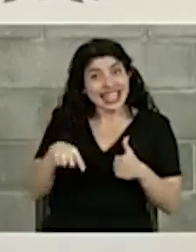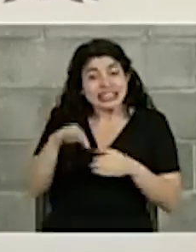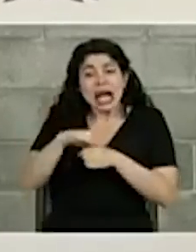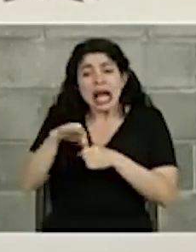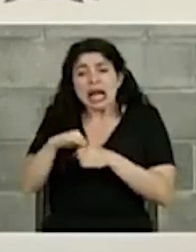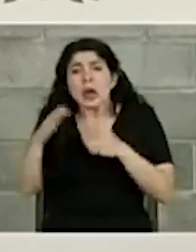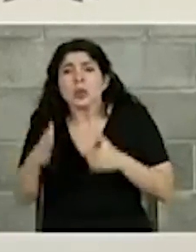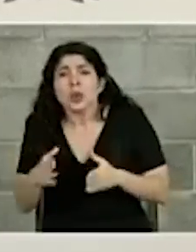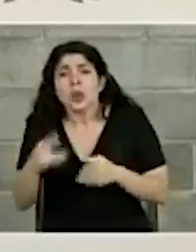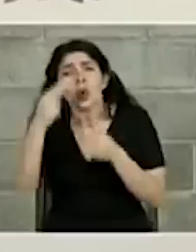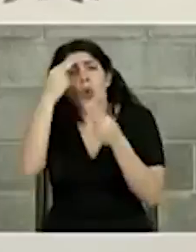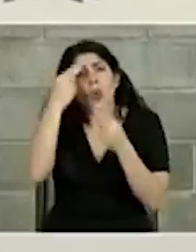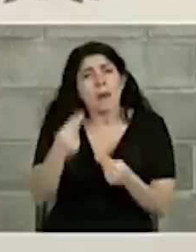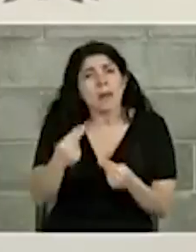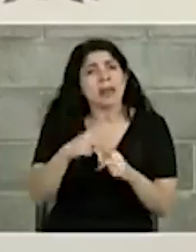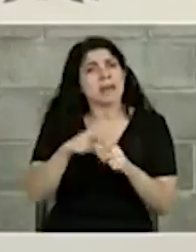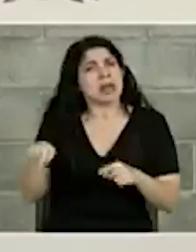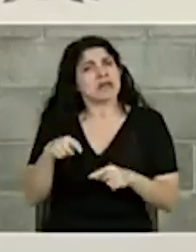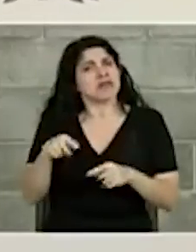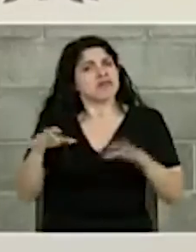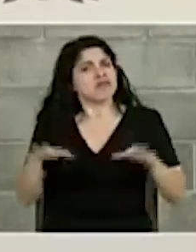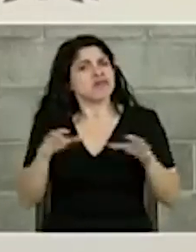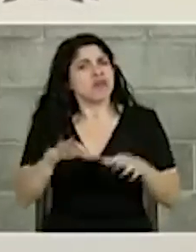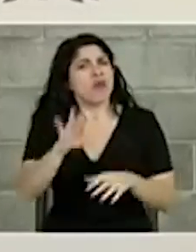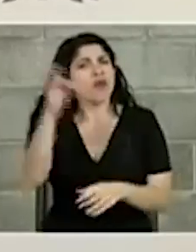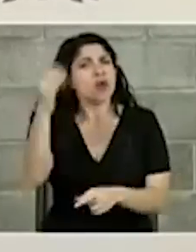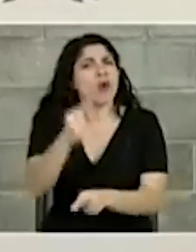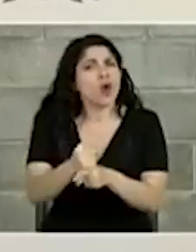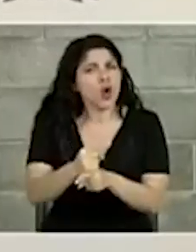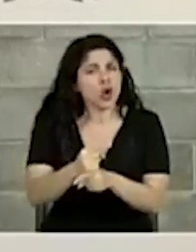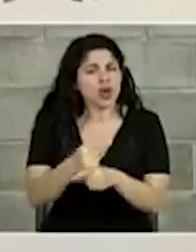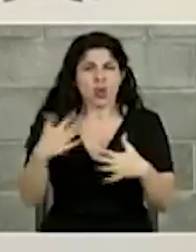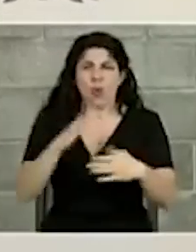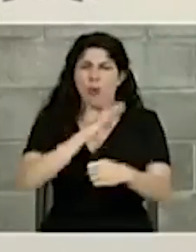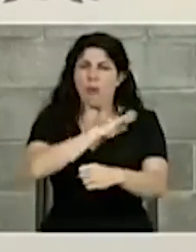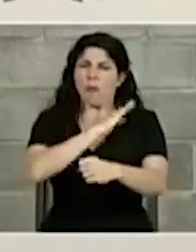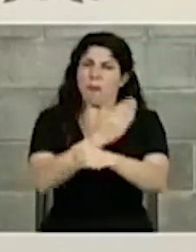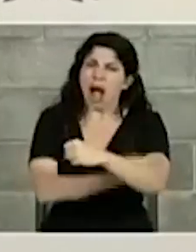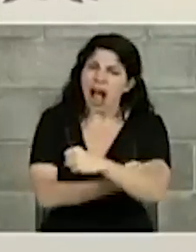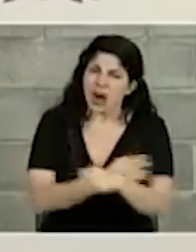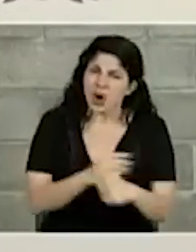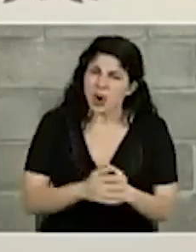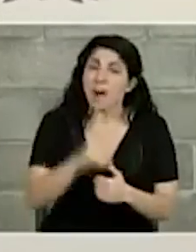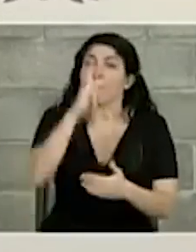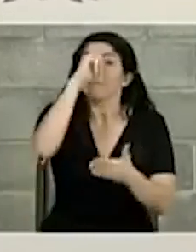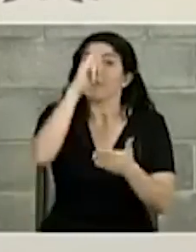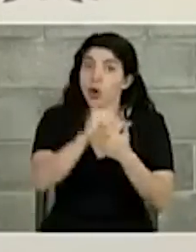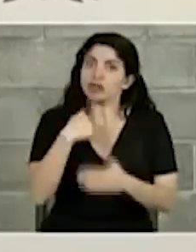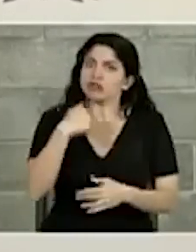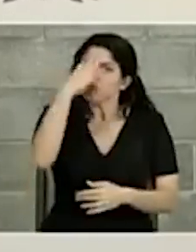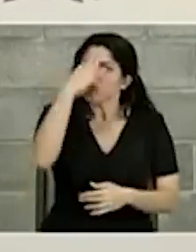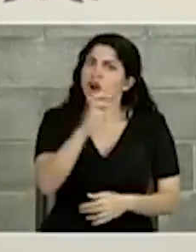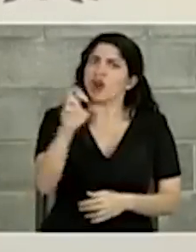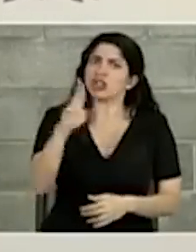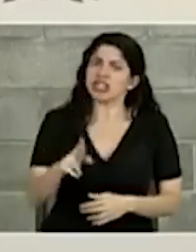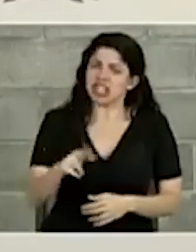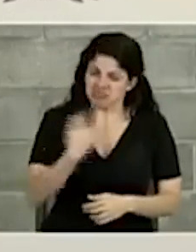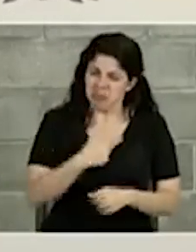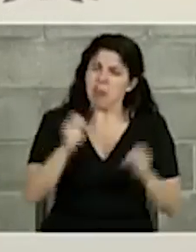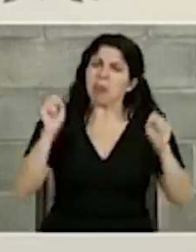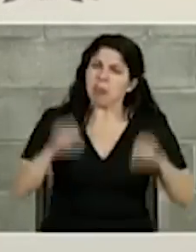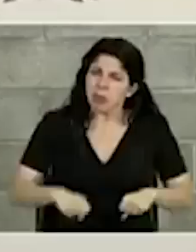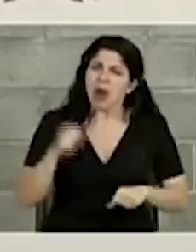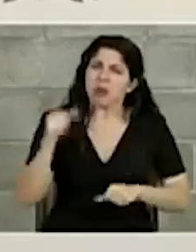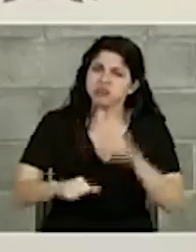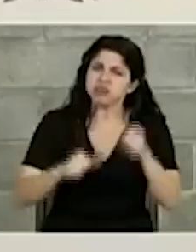agricultores humildes pero que hicieron lo correcto con valor por eso creo en Costa Rica y que si podemos salir